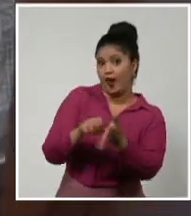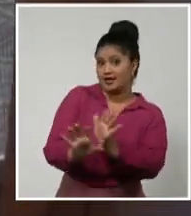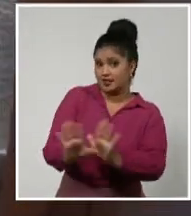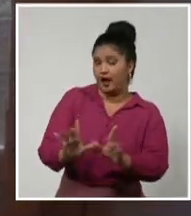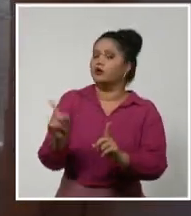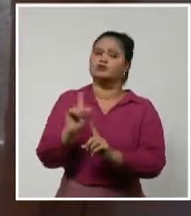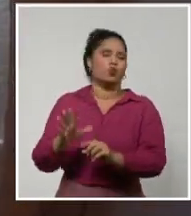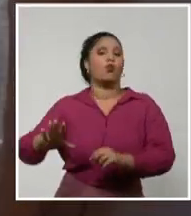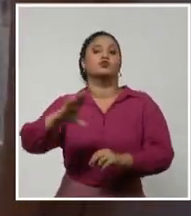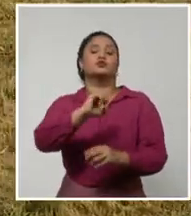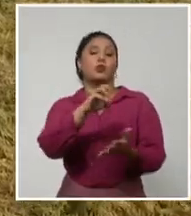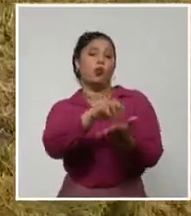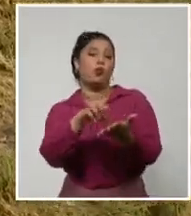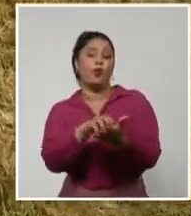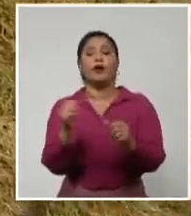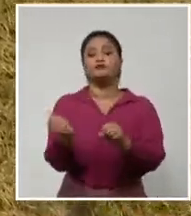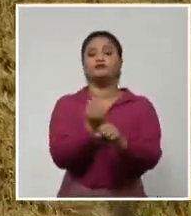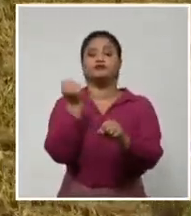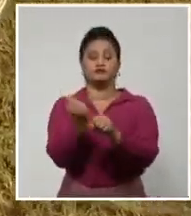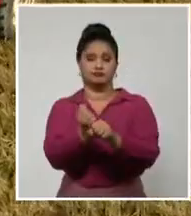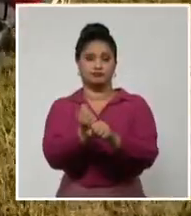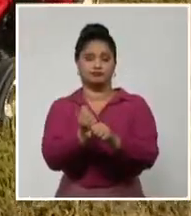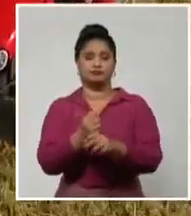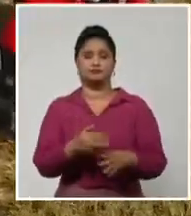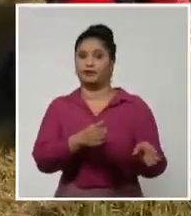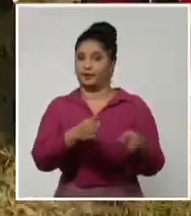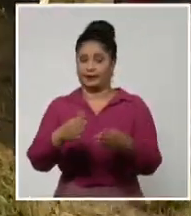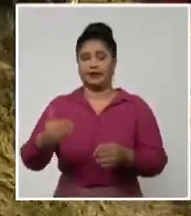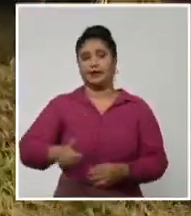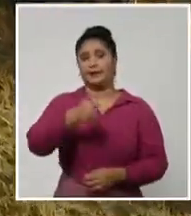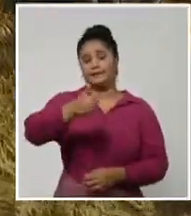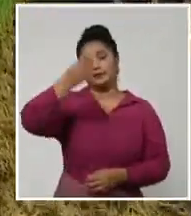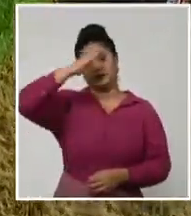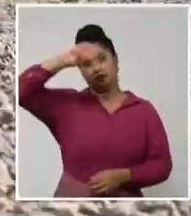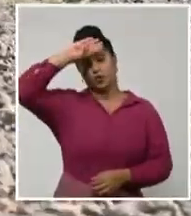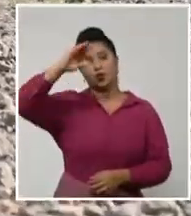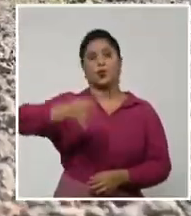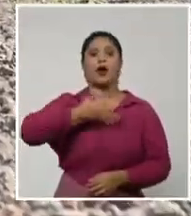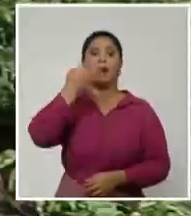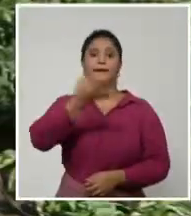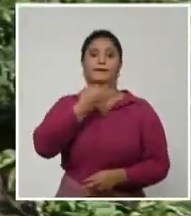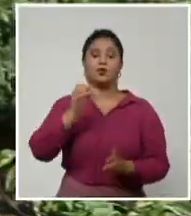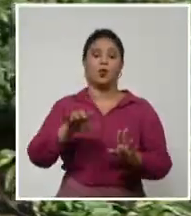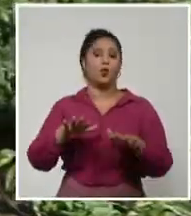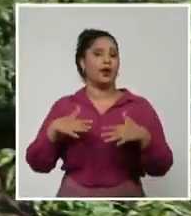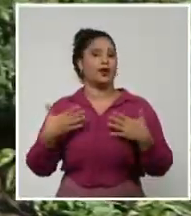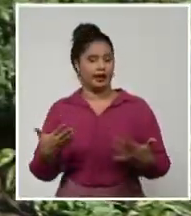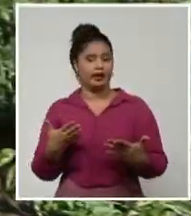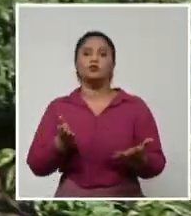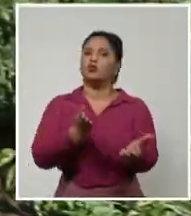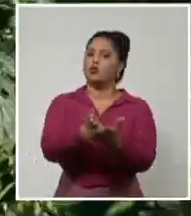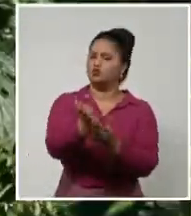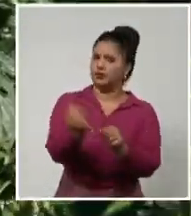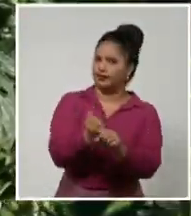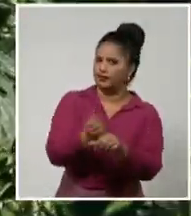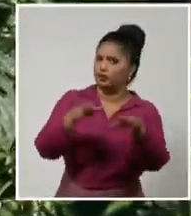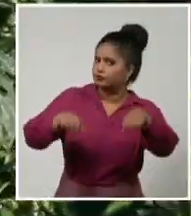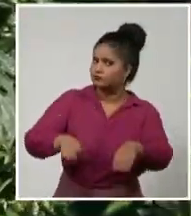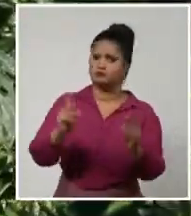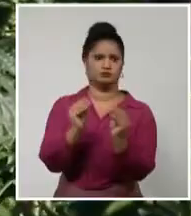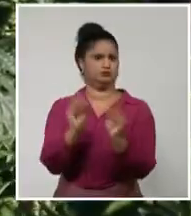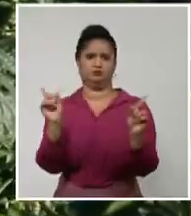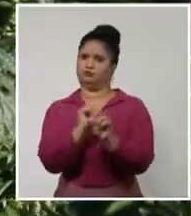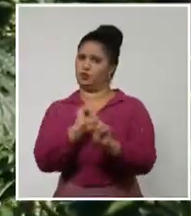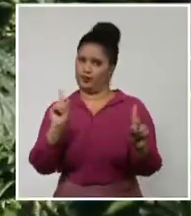-Canel insistió en que los temas de soberanía alimentaria y nutricional no se limitan a la producción. En ellos influyen también otros elementos